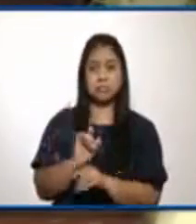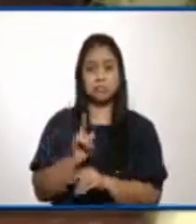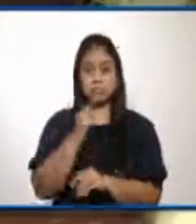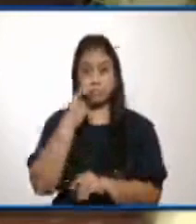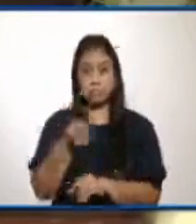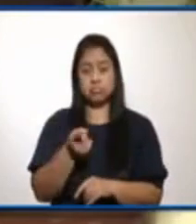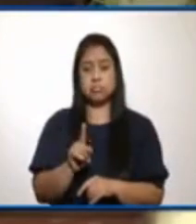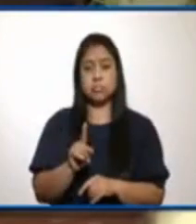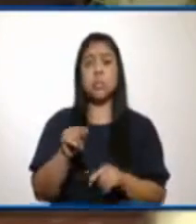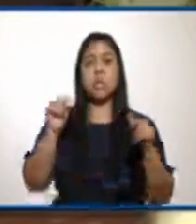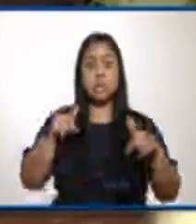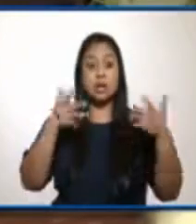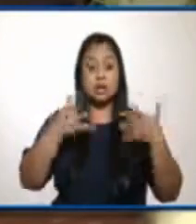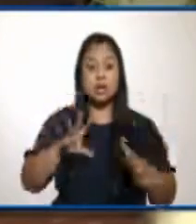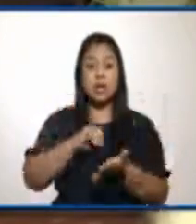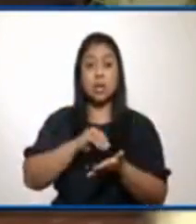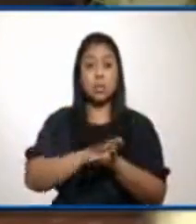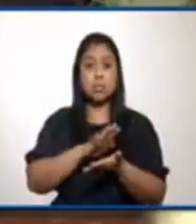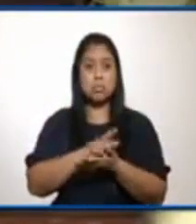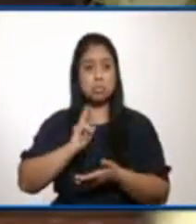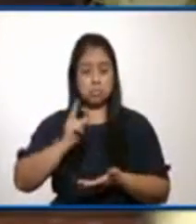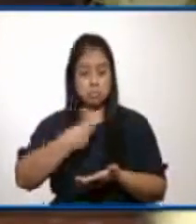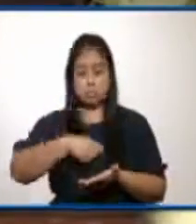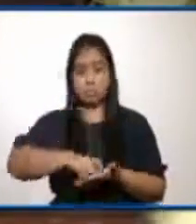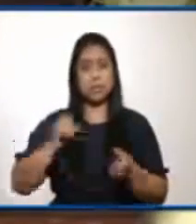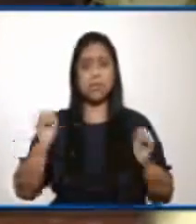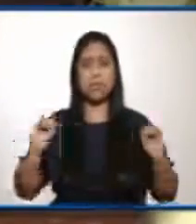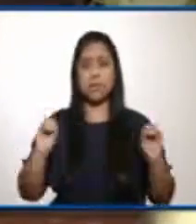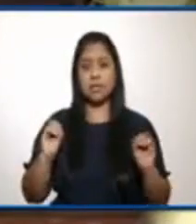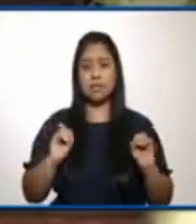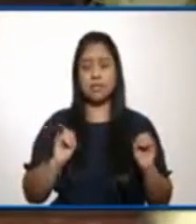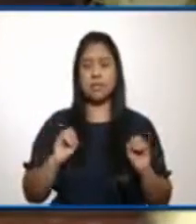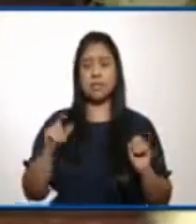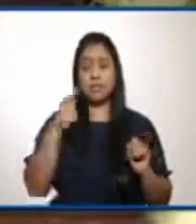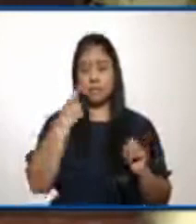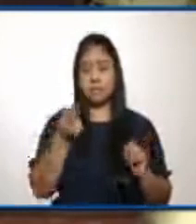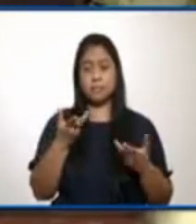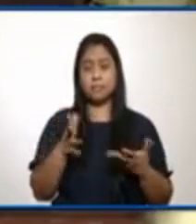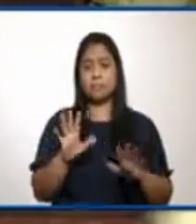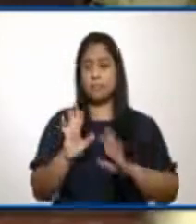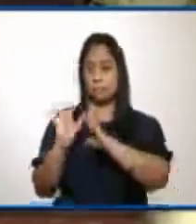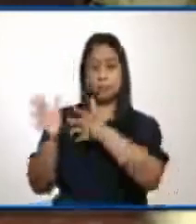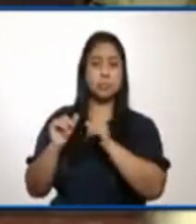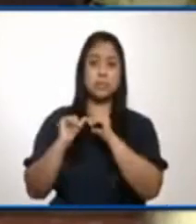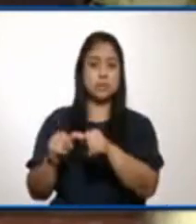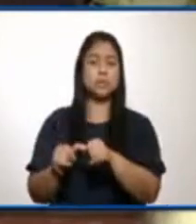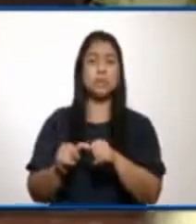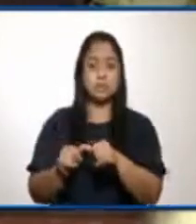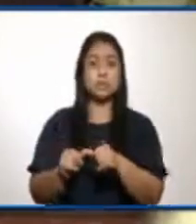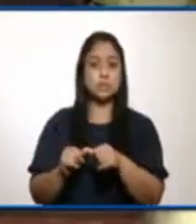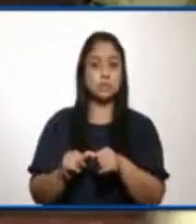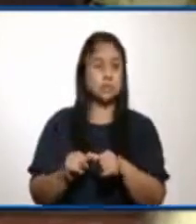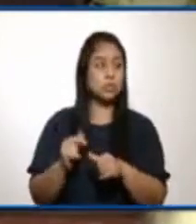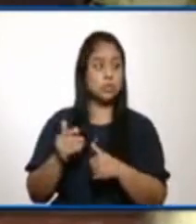al momento yo no he firmado nada, creo. Así que, como lo mencioné al principio, son